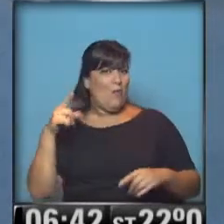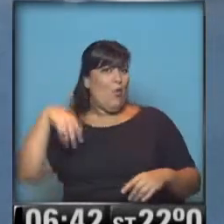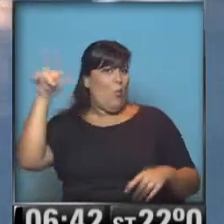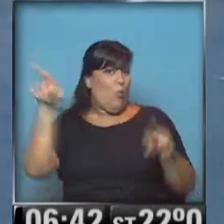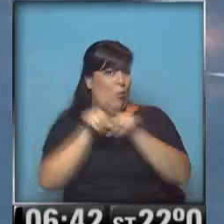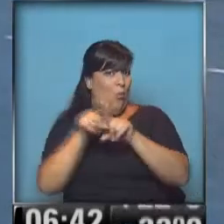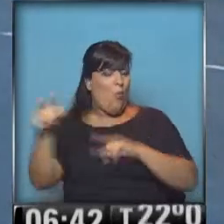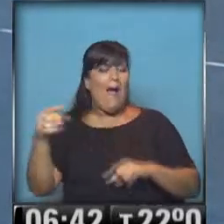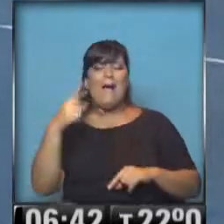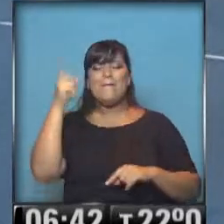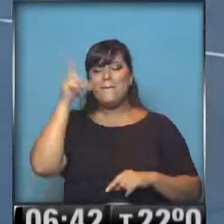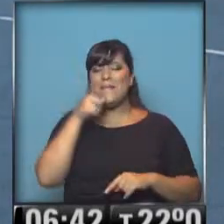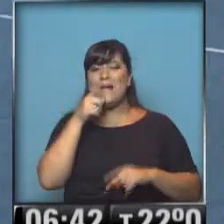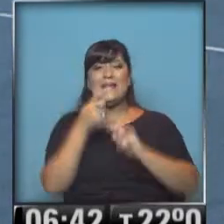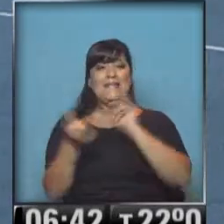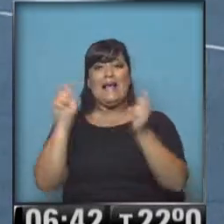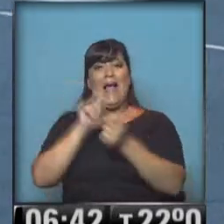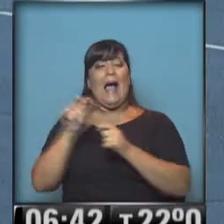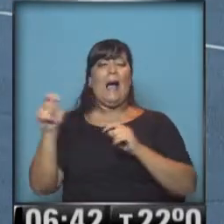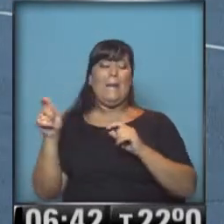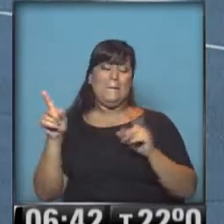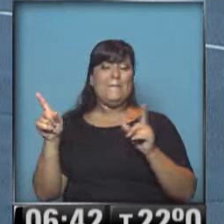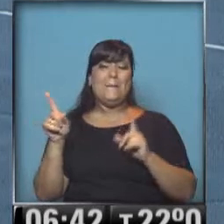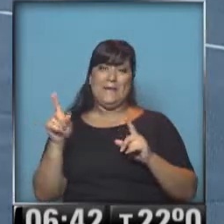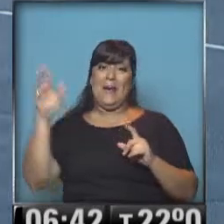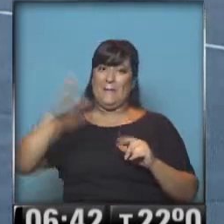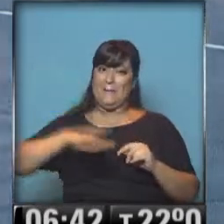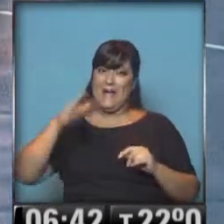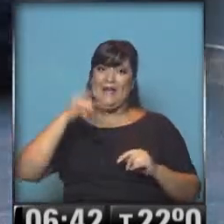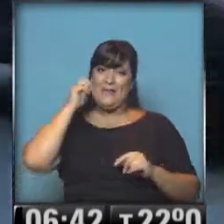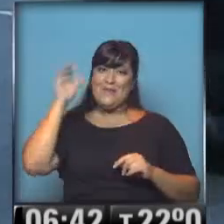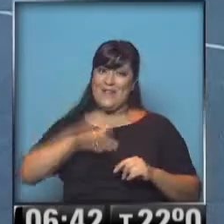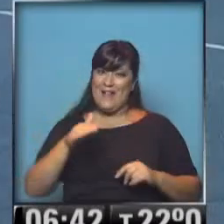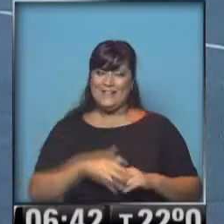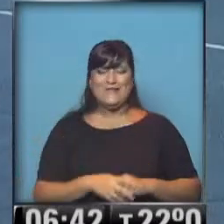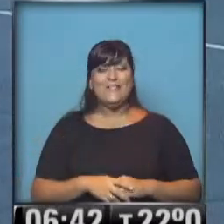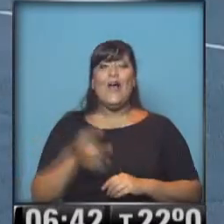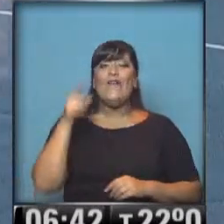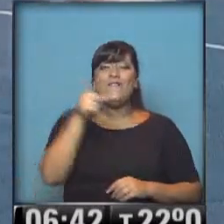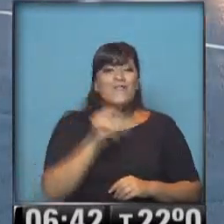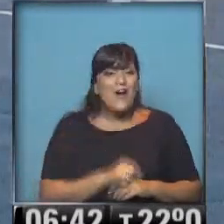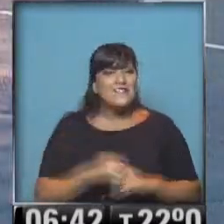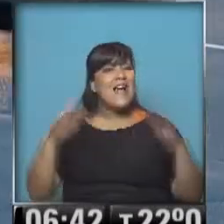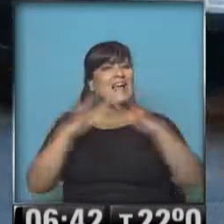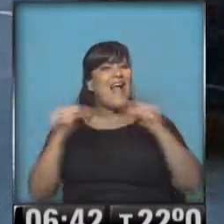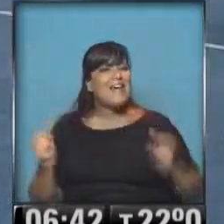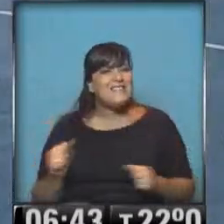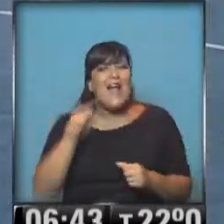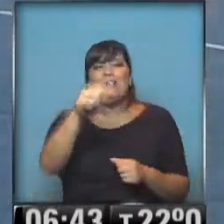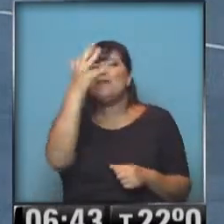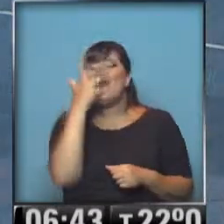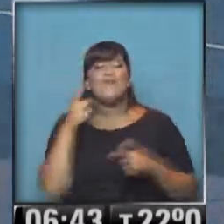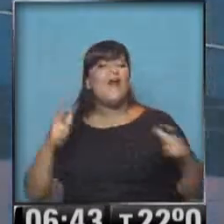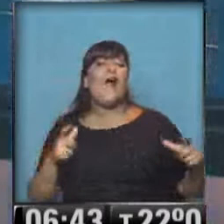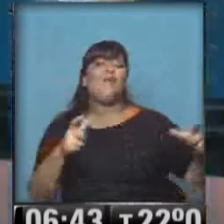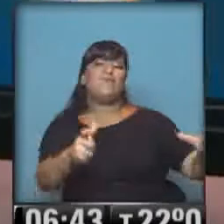Tendríamos que cambiar por un par de modelos menos. modelo más nuevo. Ay, y vos que estás en casa, ¿quién te gustaría que te traiga